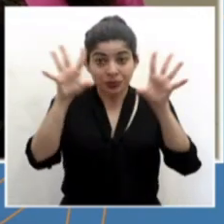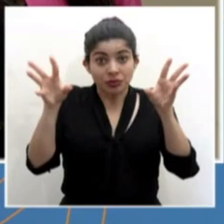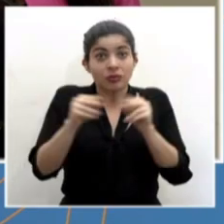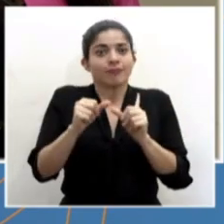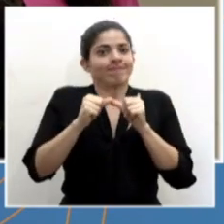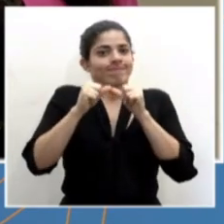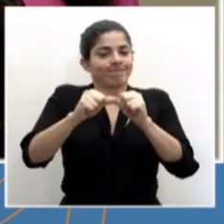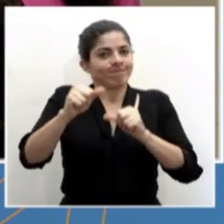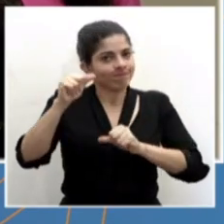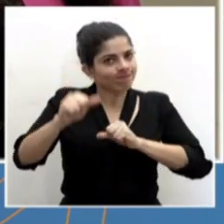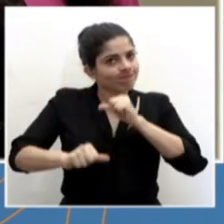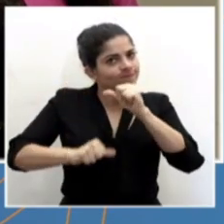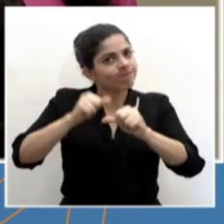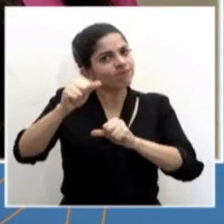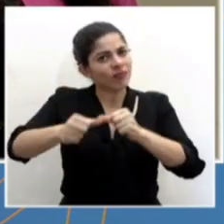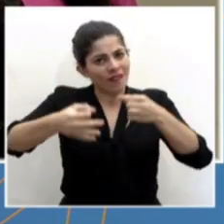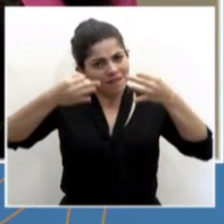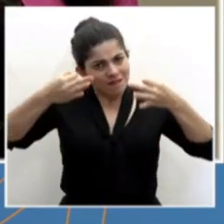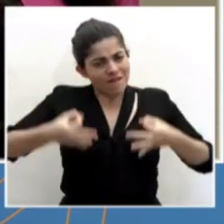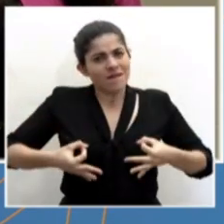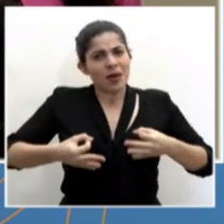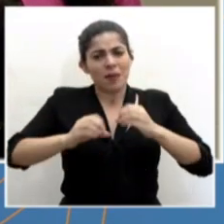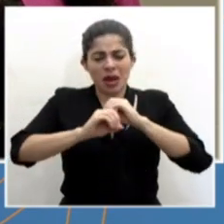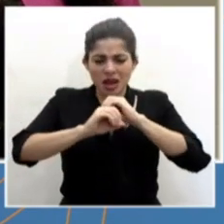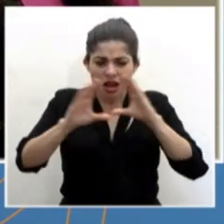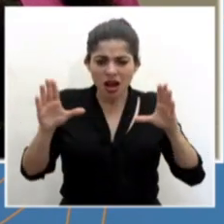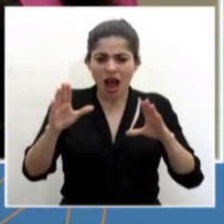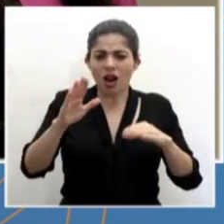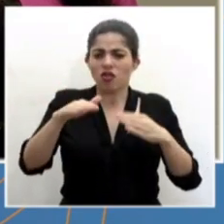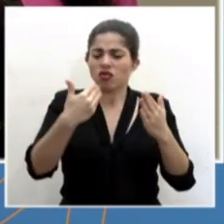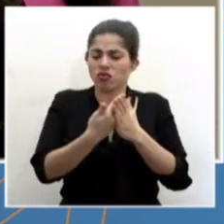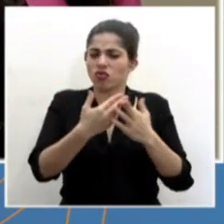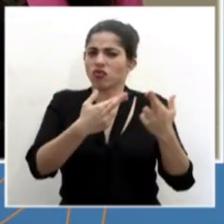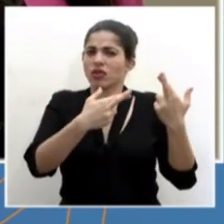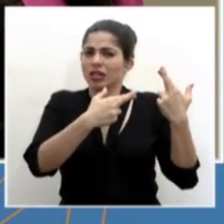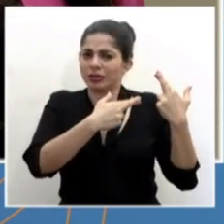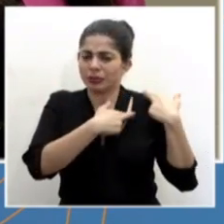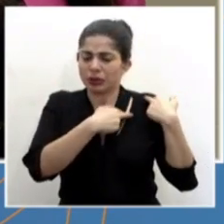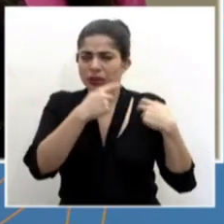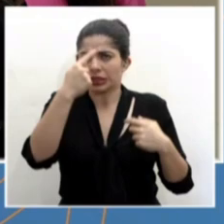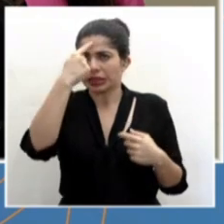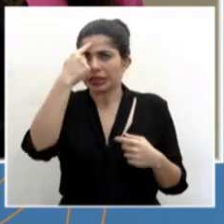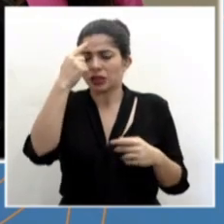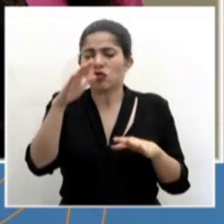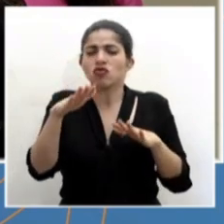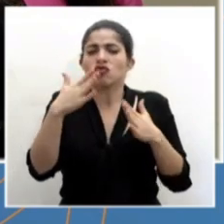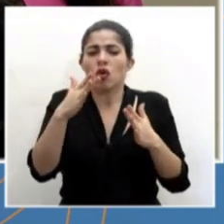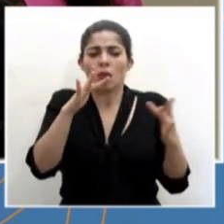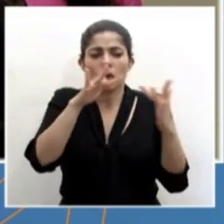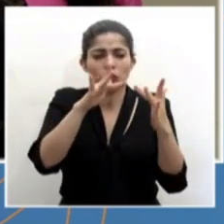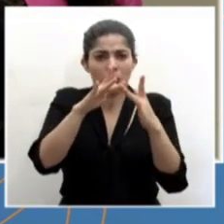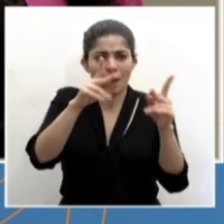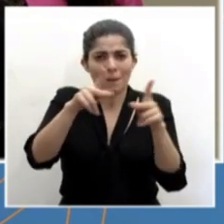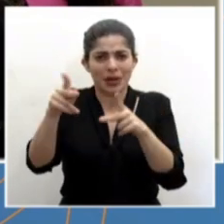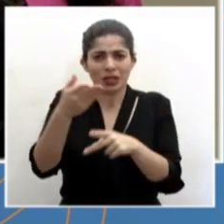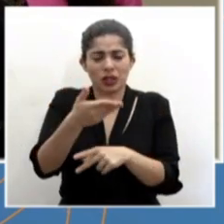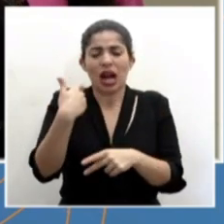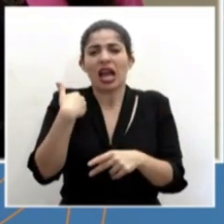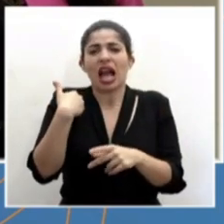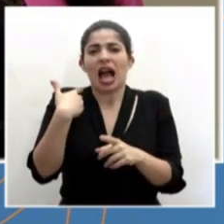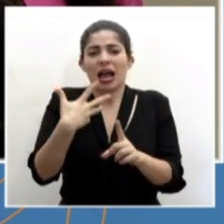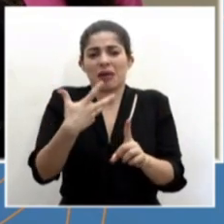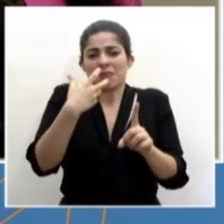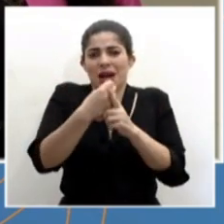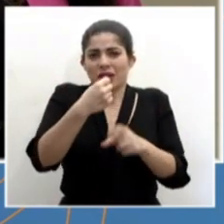avanzando con paso firme y claramente con toda la responsabilidad por poder llegarle a las personas que han tenido una afectación laboral